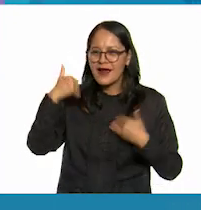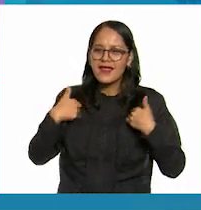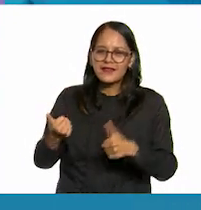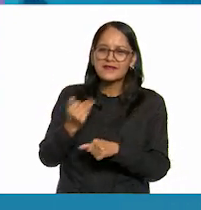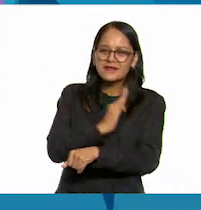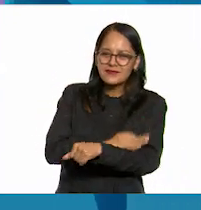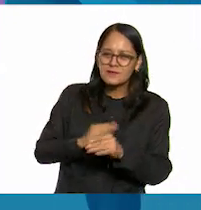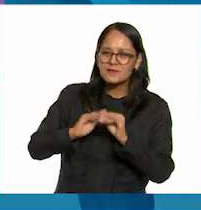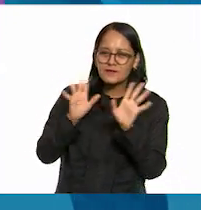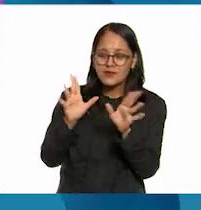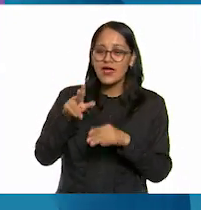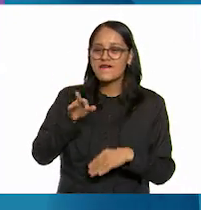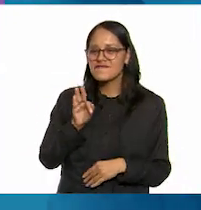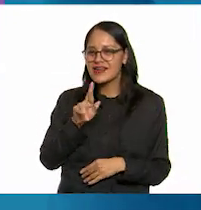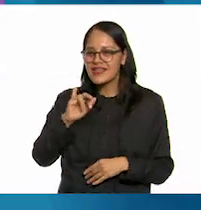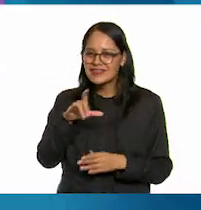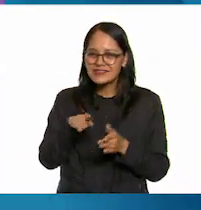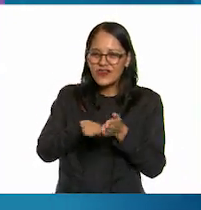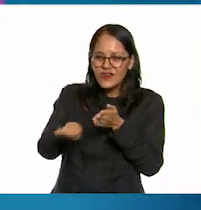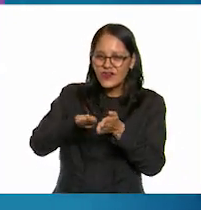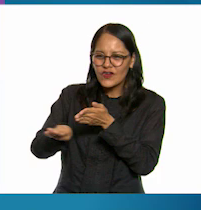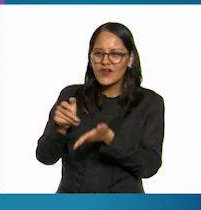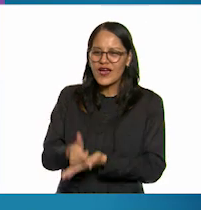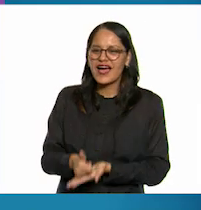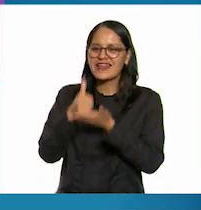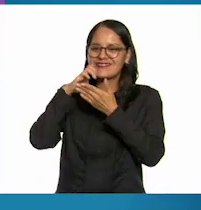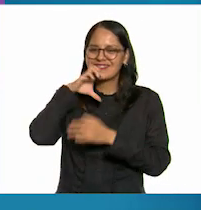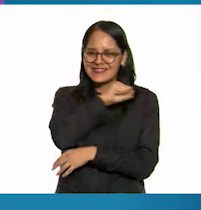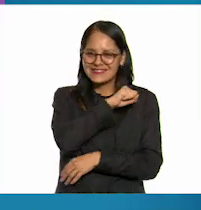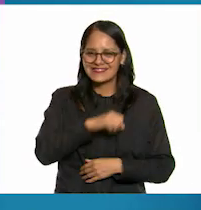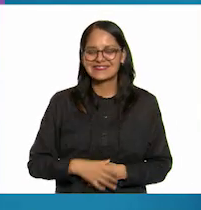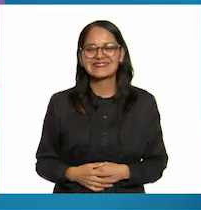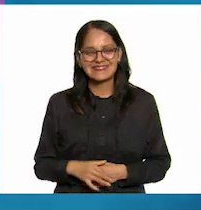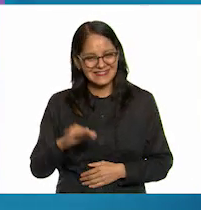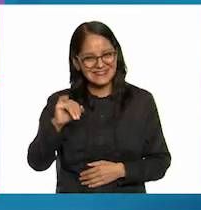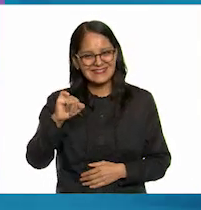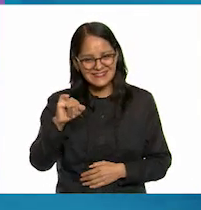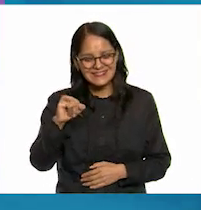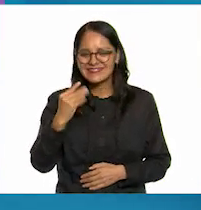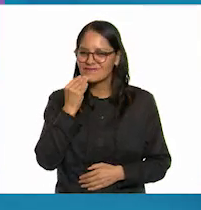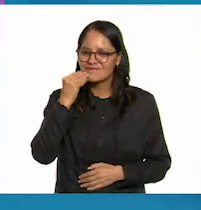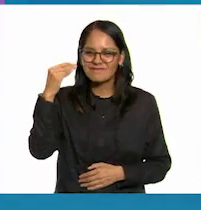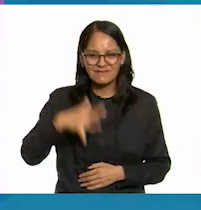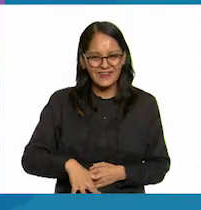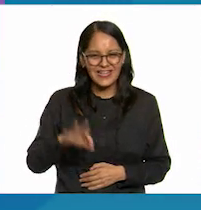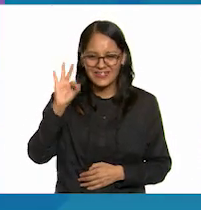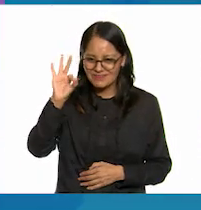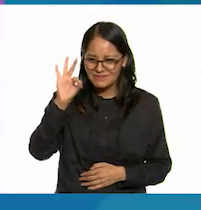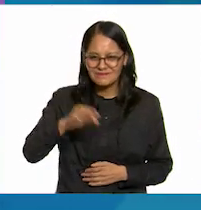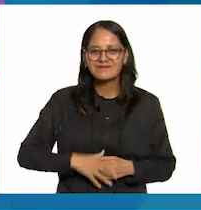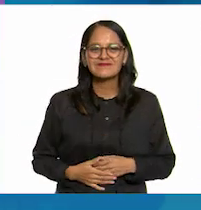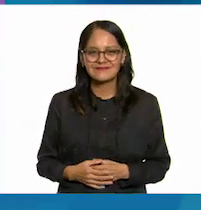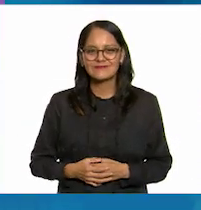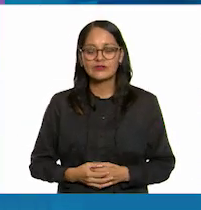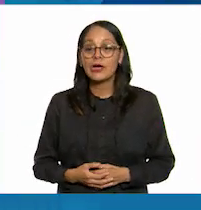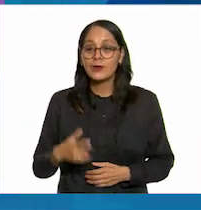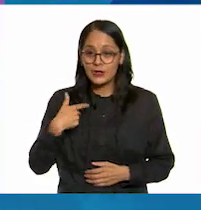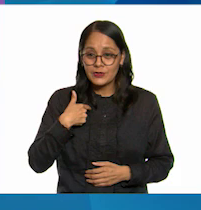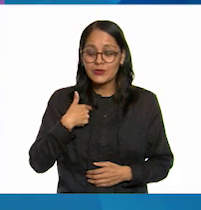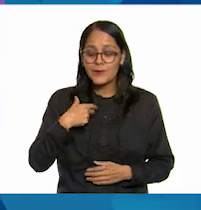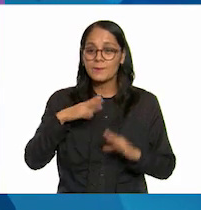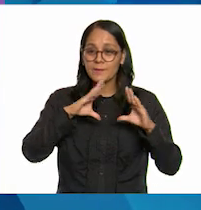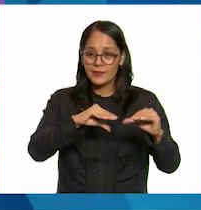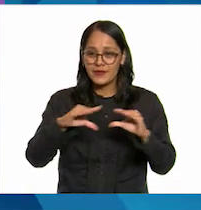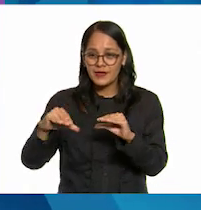fric fricción va generando calor no hombre te quedó pero buenísimo este yo se lo